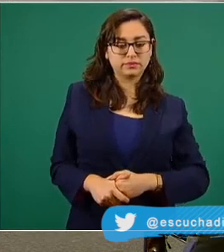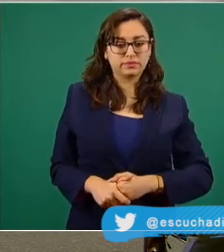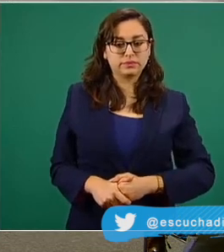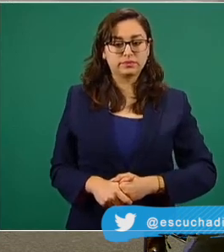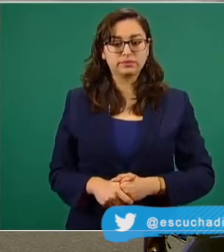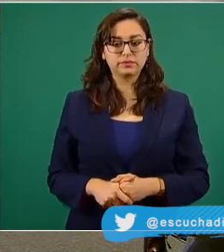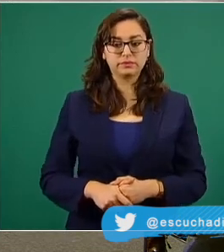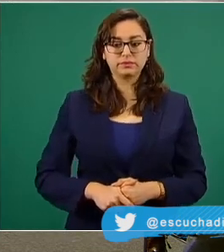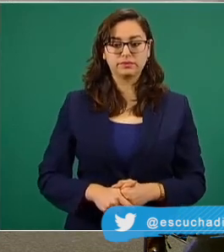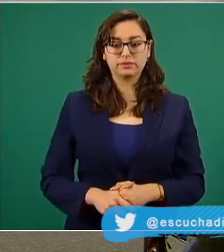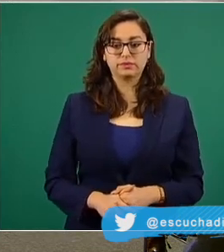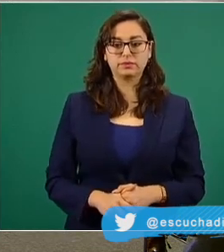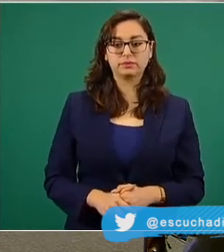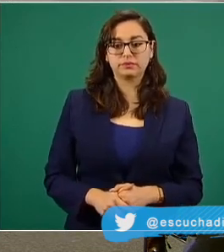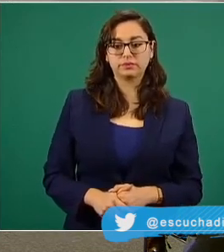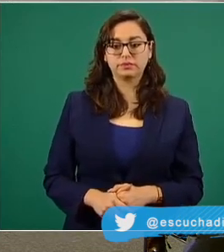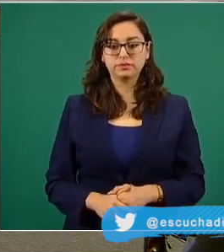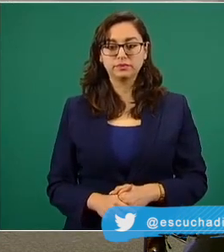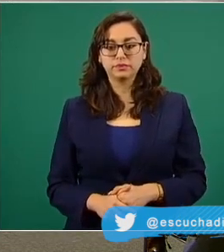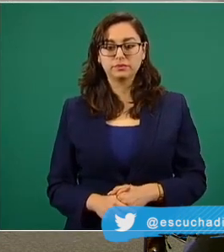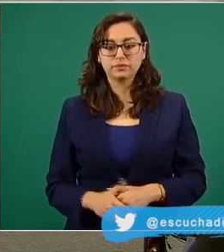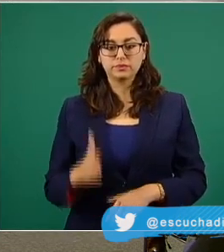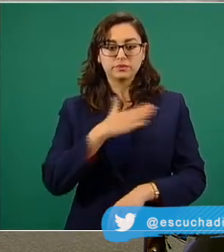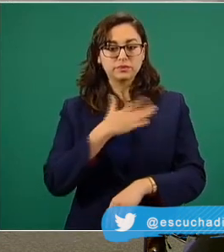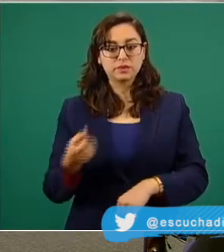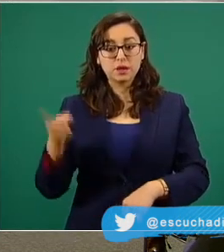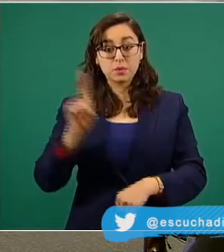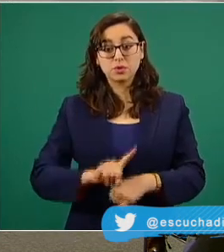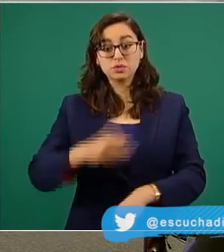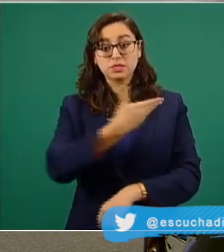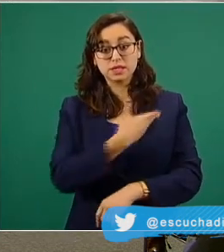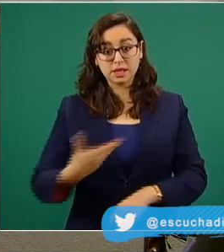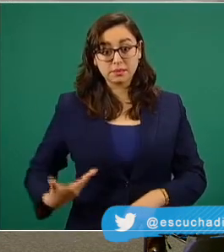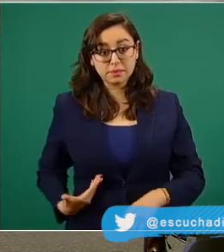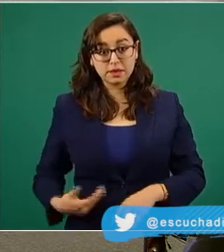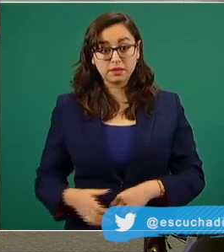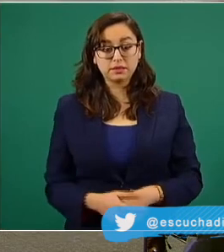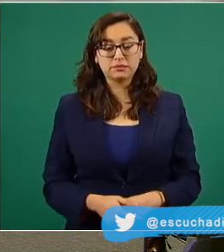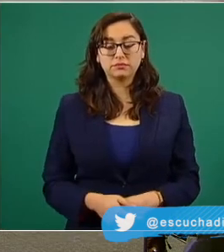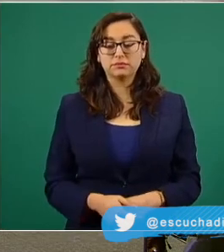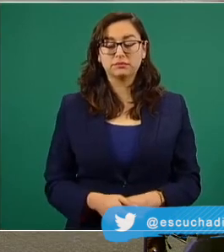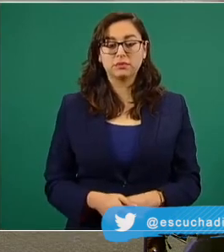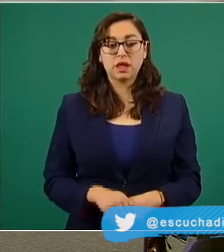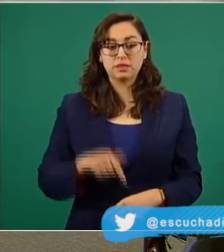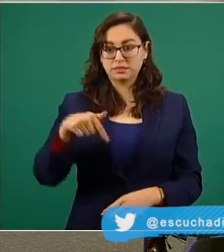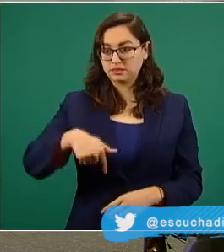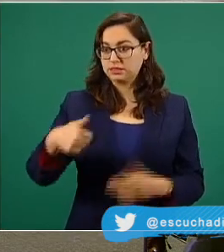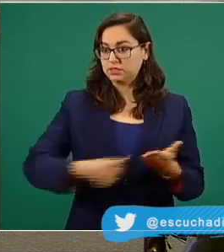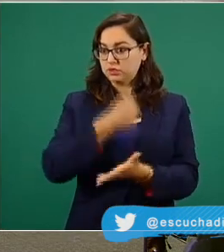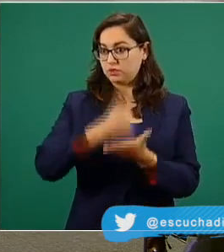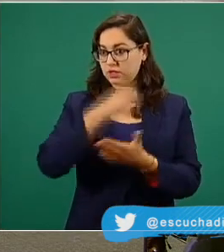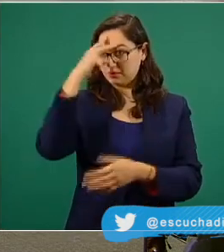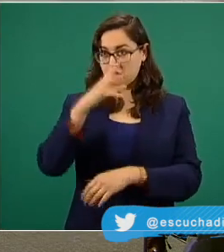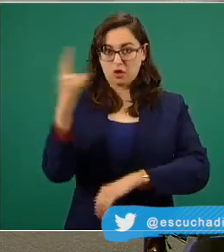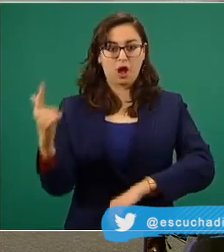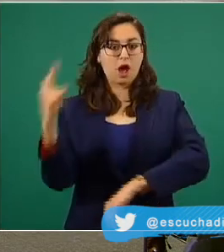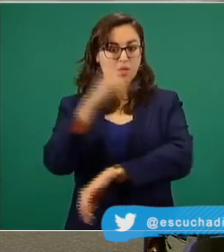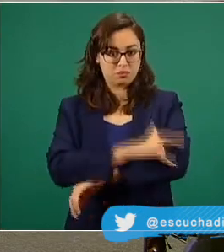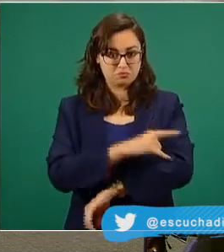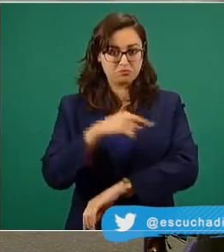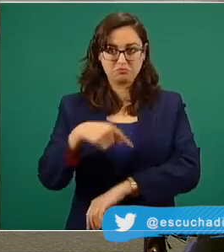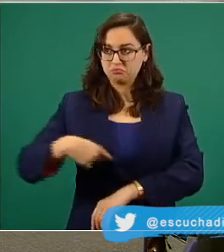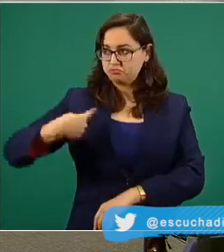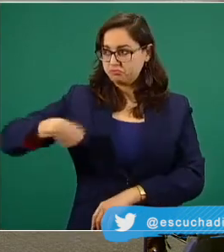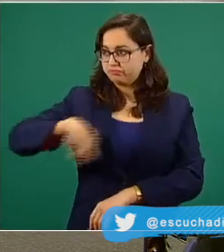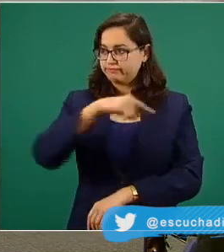Muy buenos días, señor presidente. Nos encontramos aquí en el aeropuerto y sin duda hoy también es una